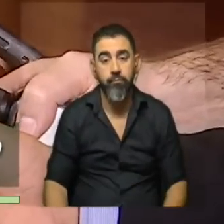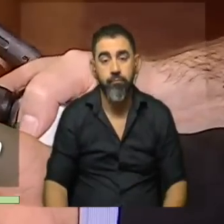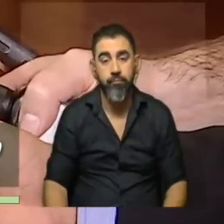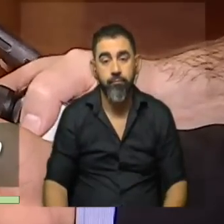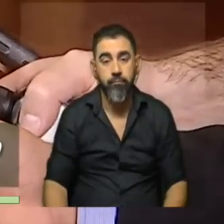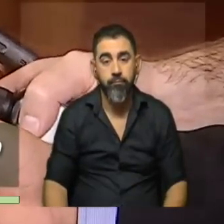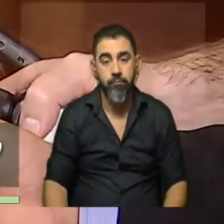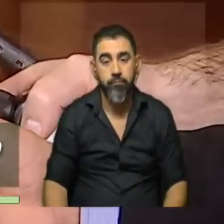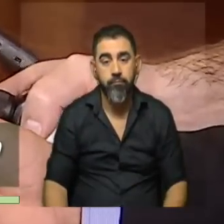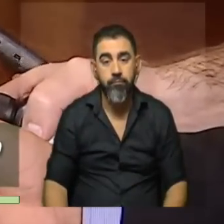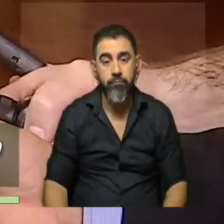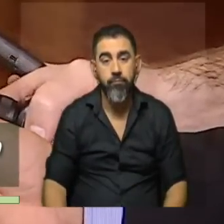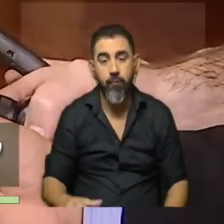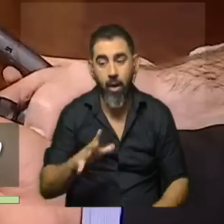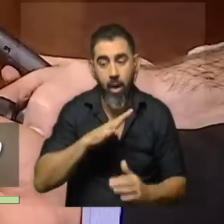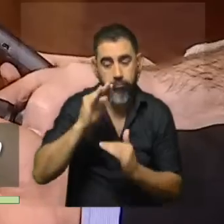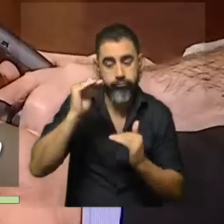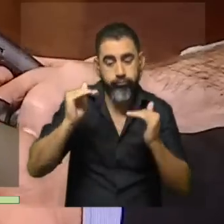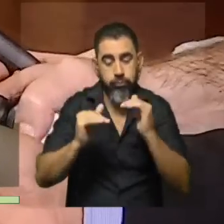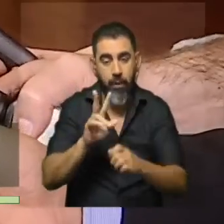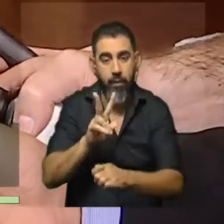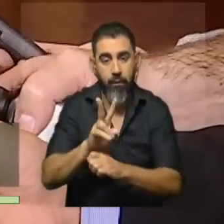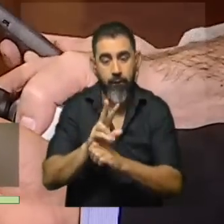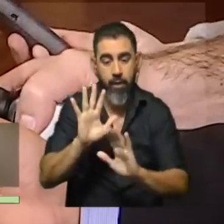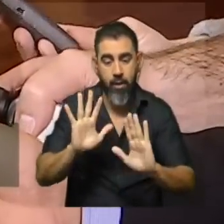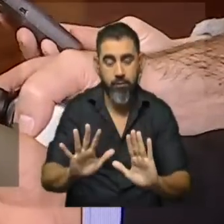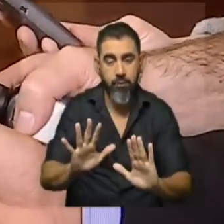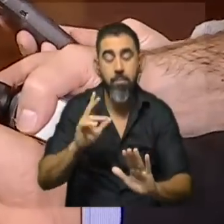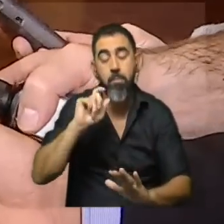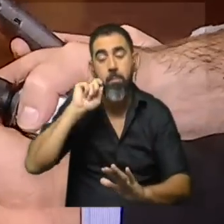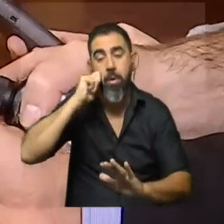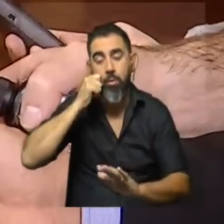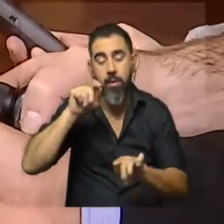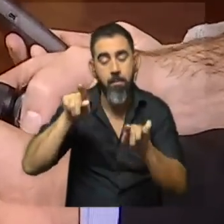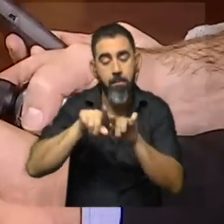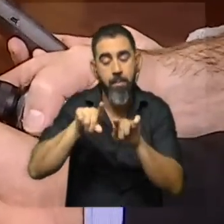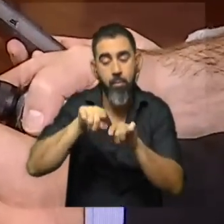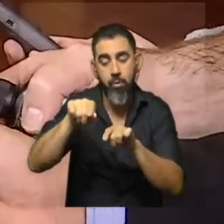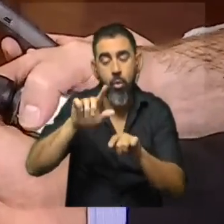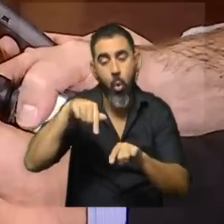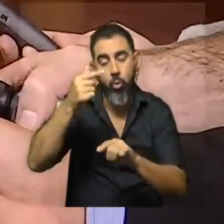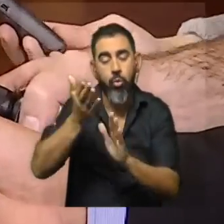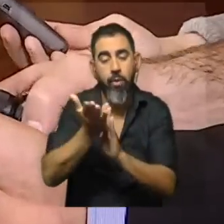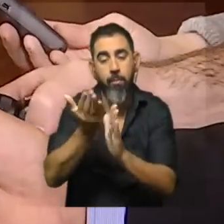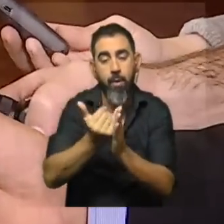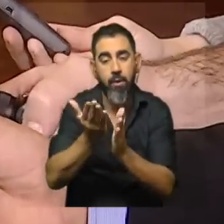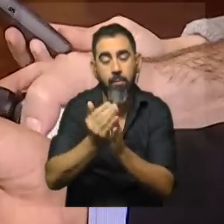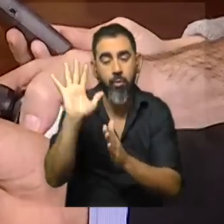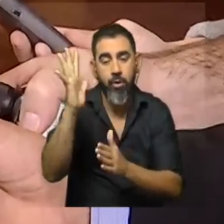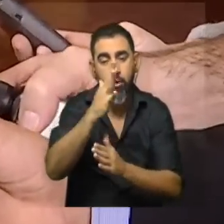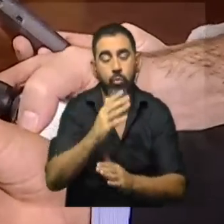tenemos la vara alta y la defendemos alta. Me gustaría que pasara también esto en otros departamentos.